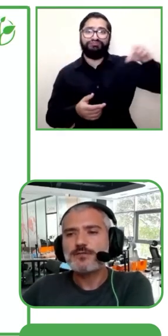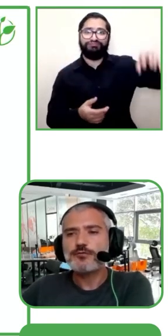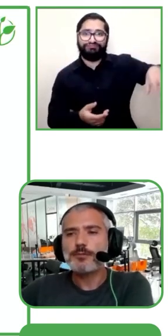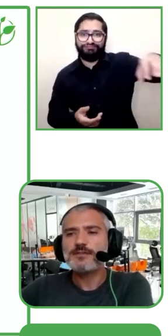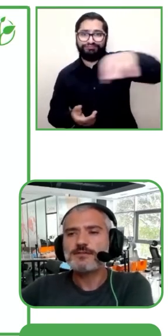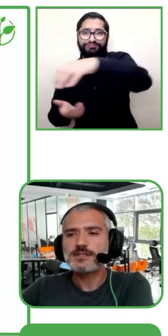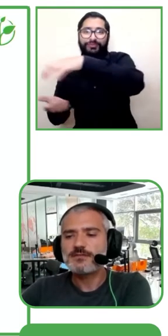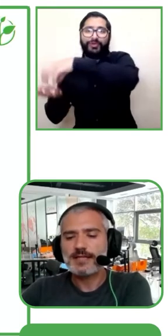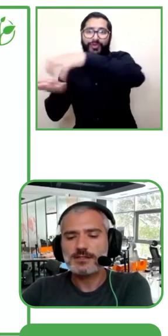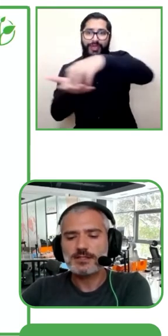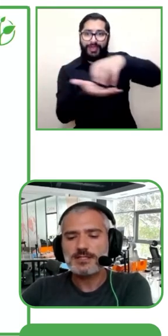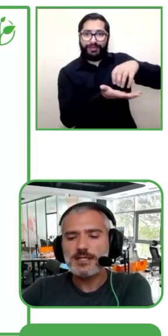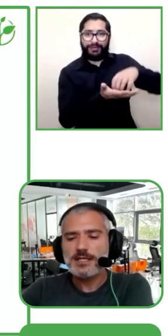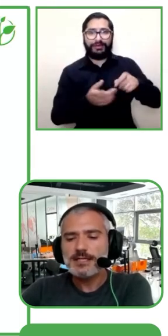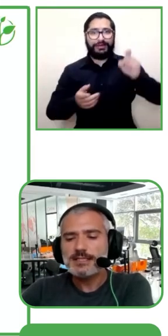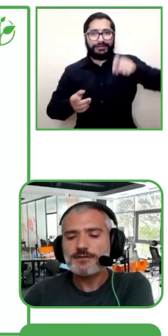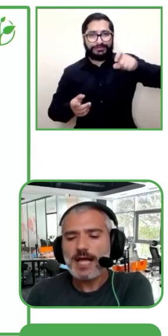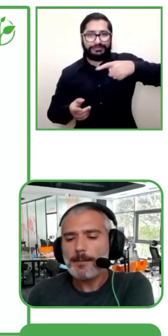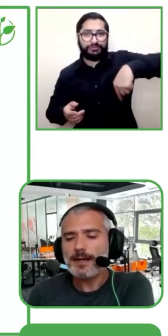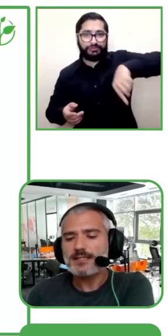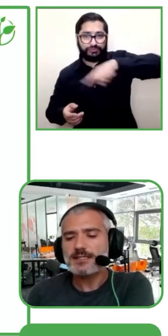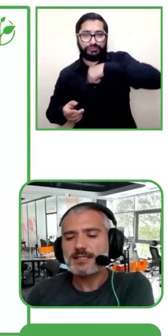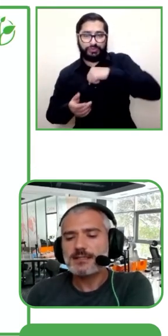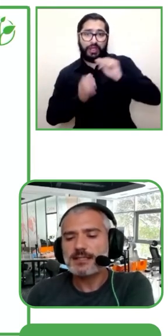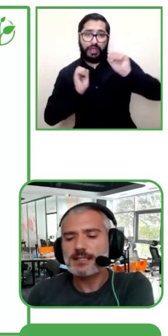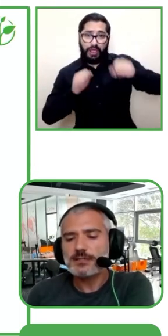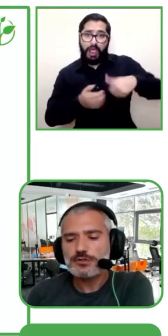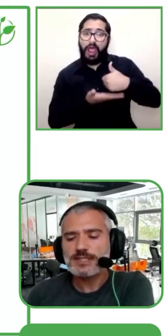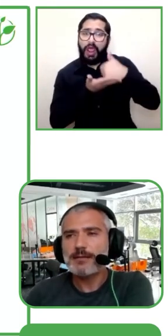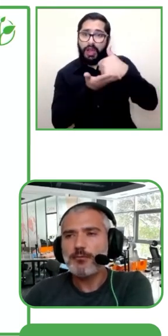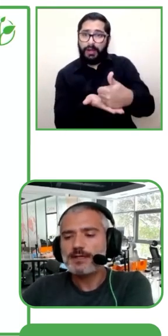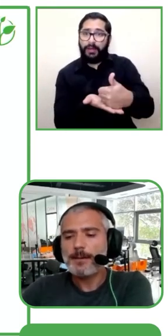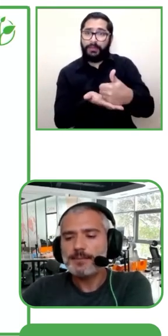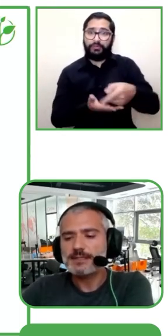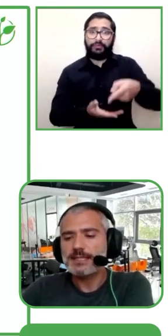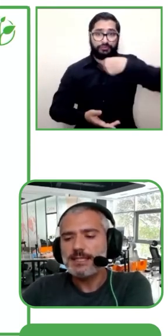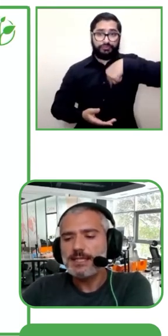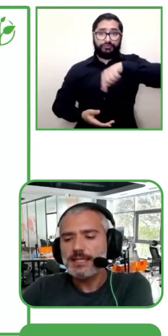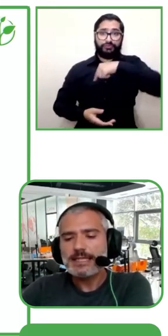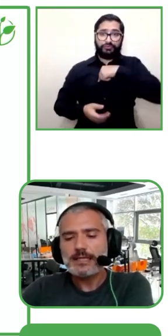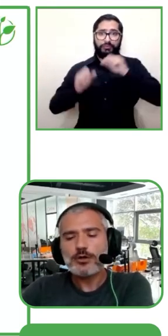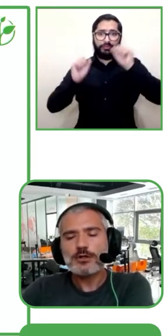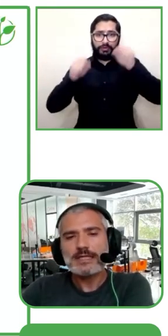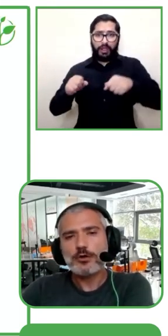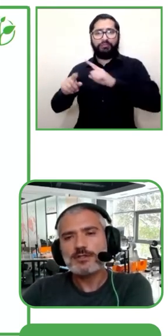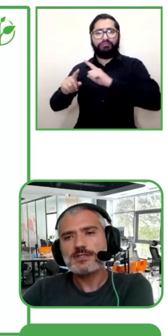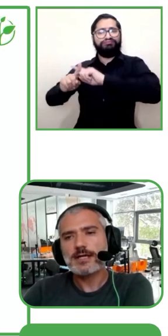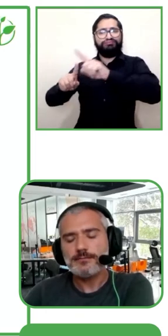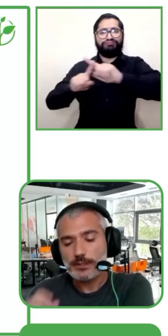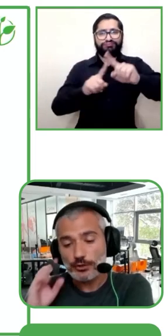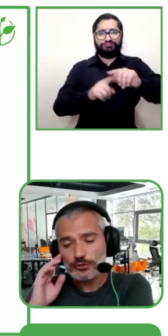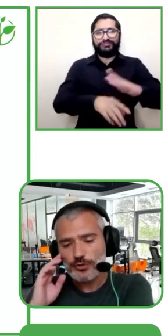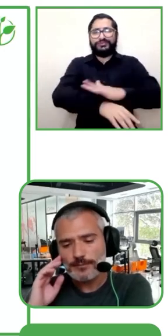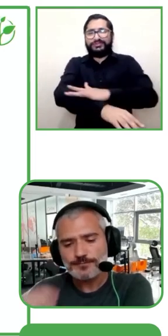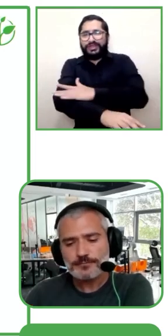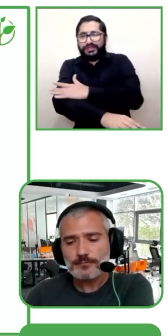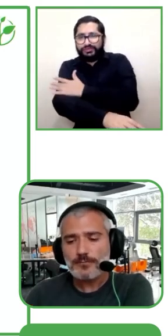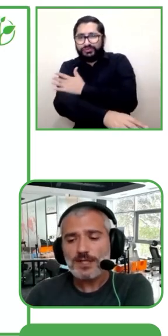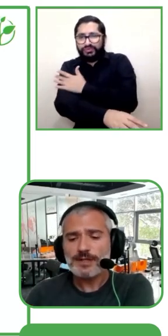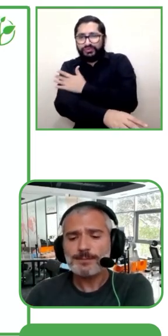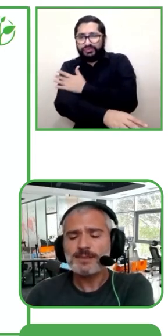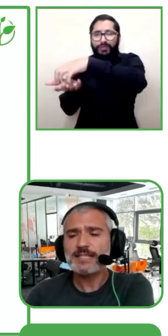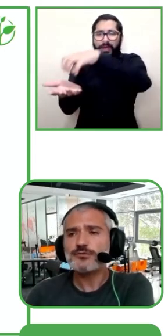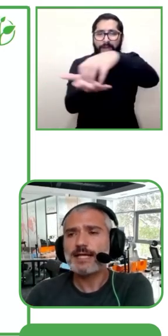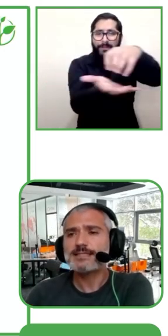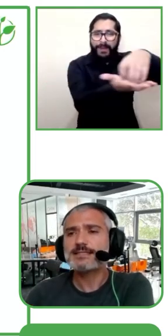e incluso vamos a utilizar otros sensores de otros proveedores esto nos va a ayudar a crecer